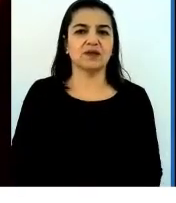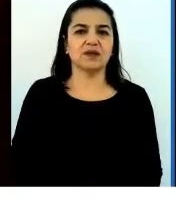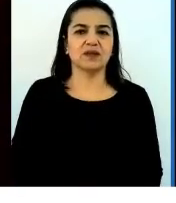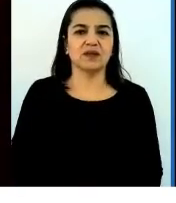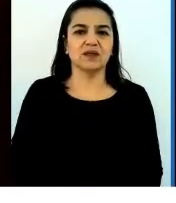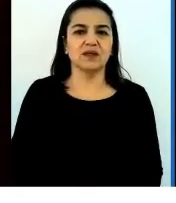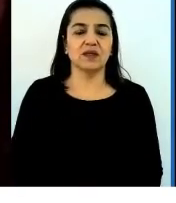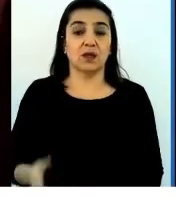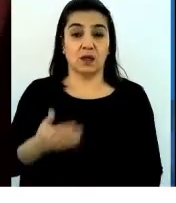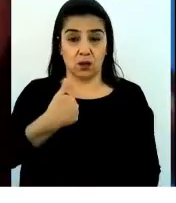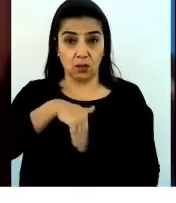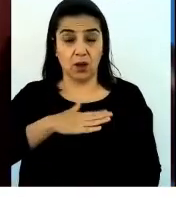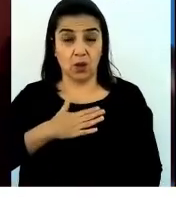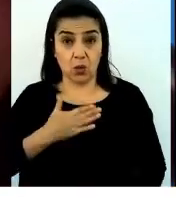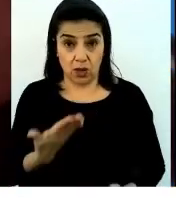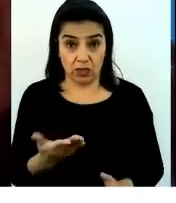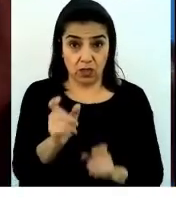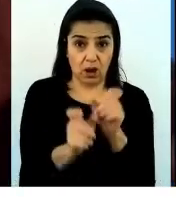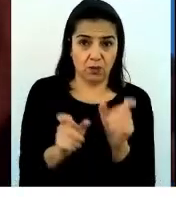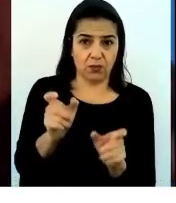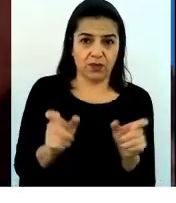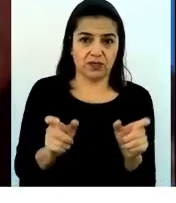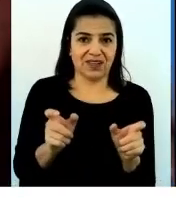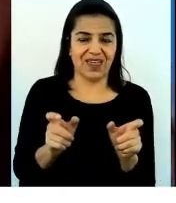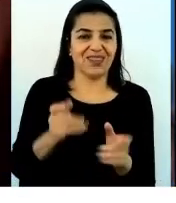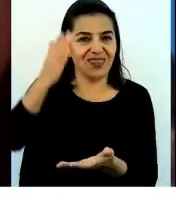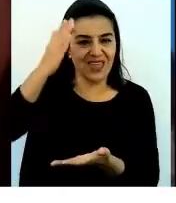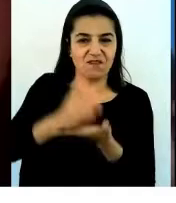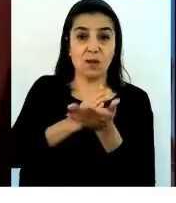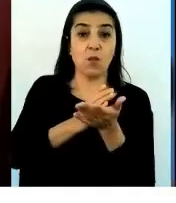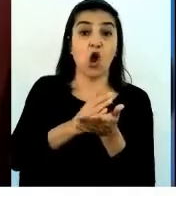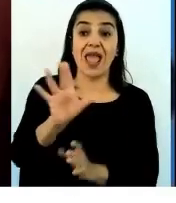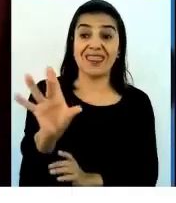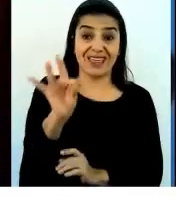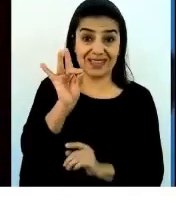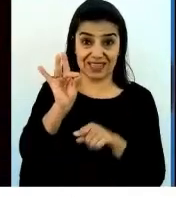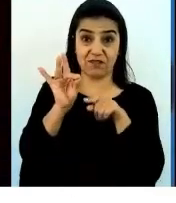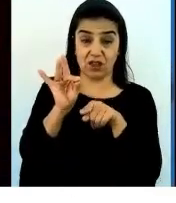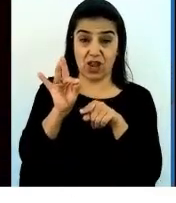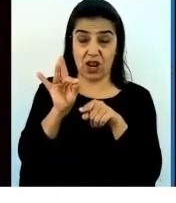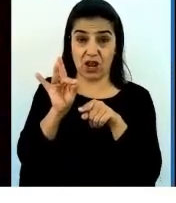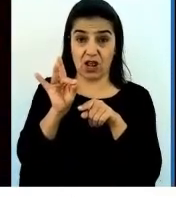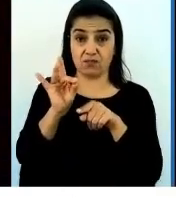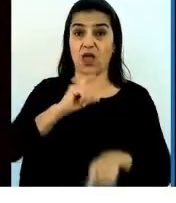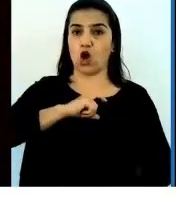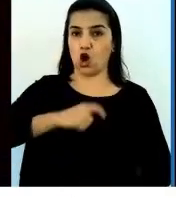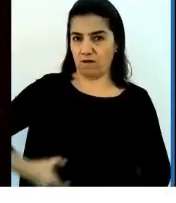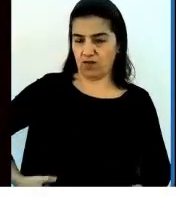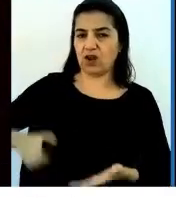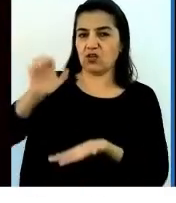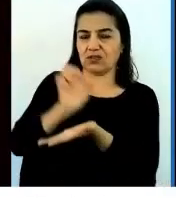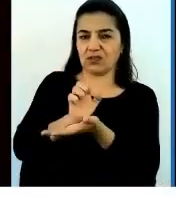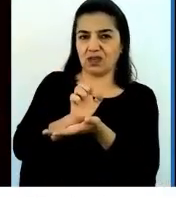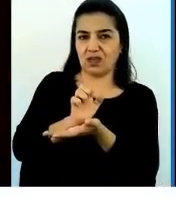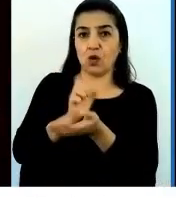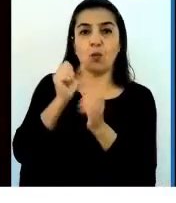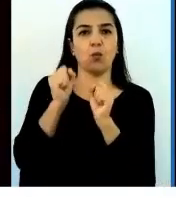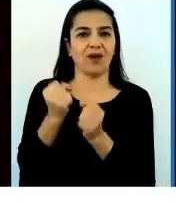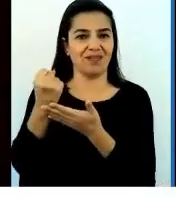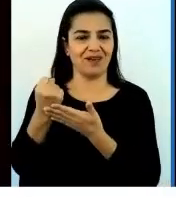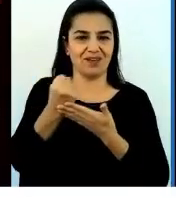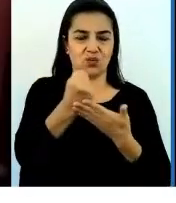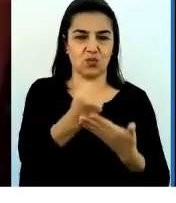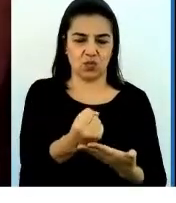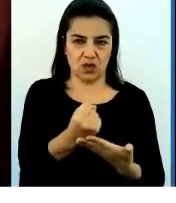nuestros niños. Bueno, debemos identificarle y el gobierno, el Estado puede ayudarnos